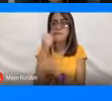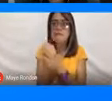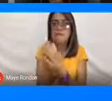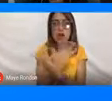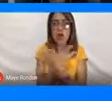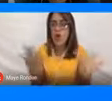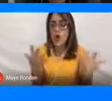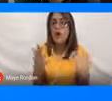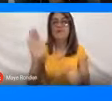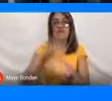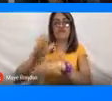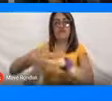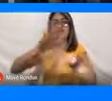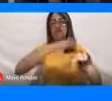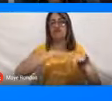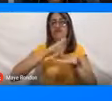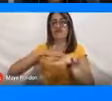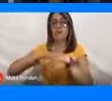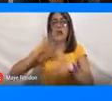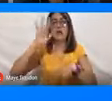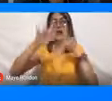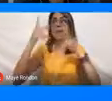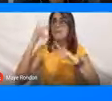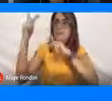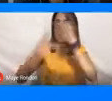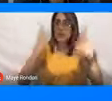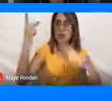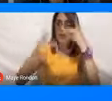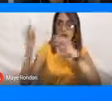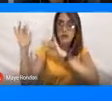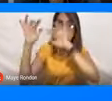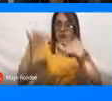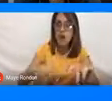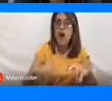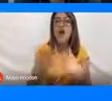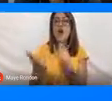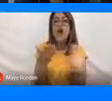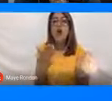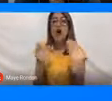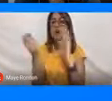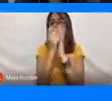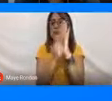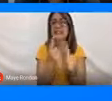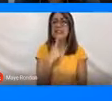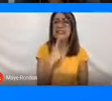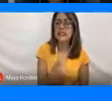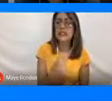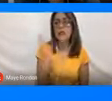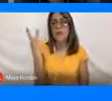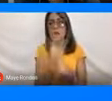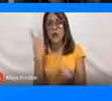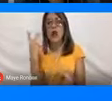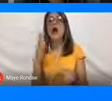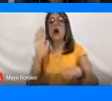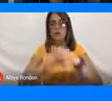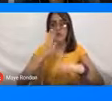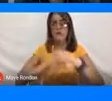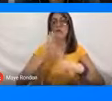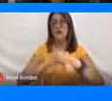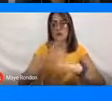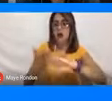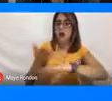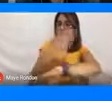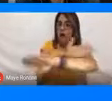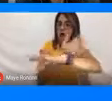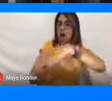ciudadanos y visitantes las condiciones difíciles o peligrosas con las que puedan